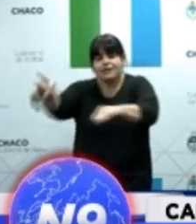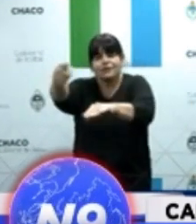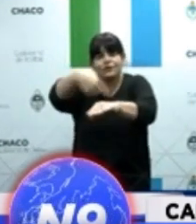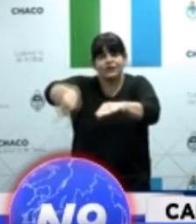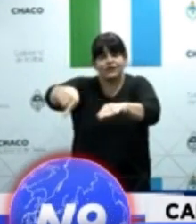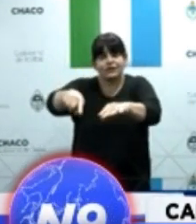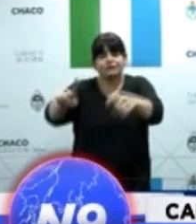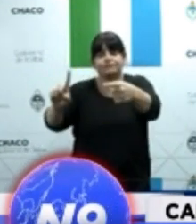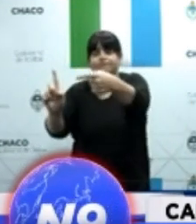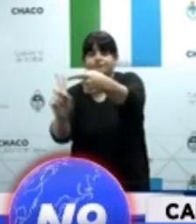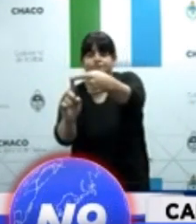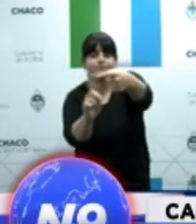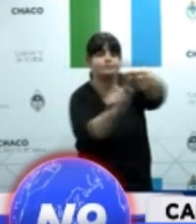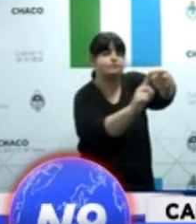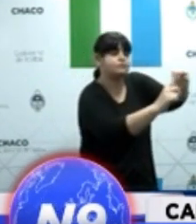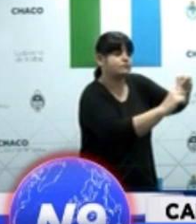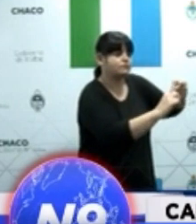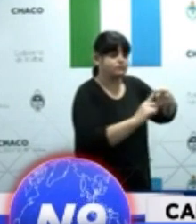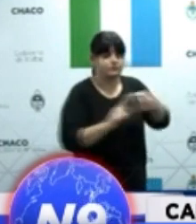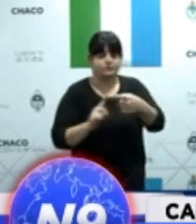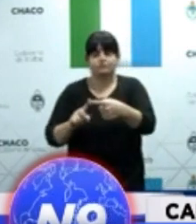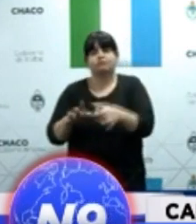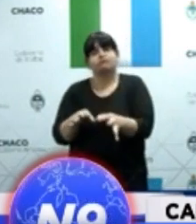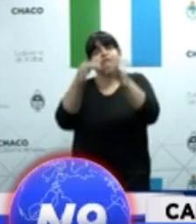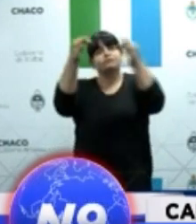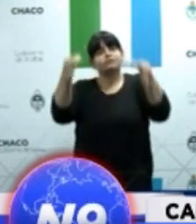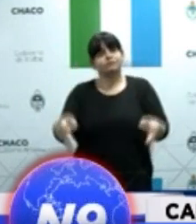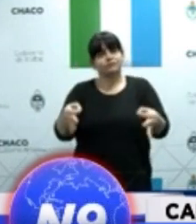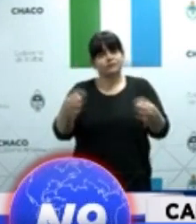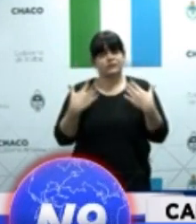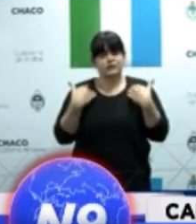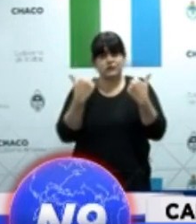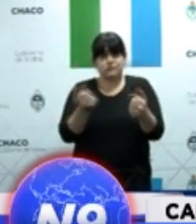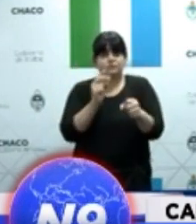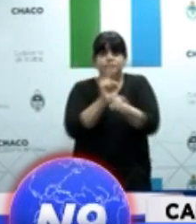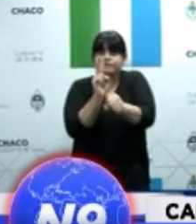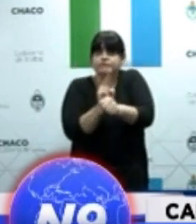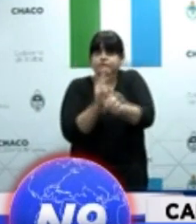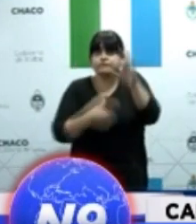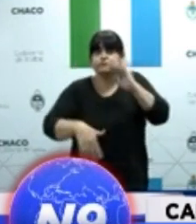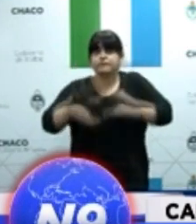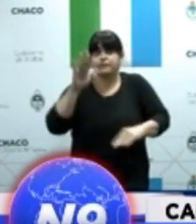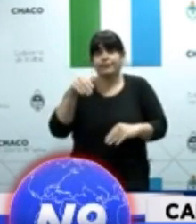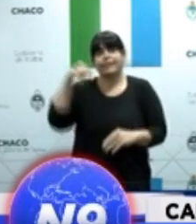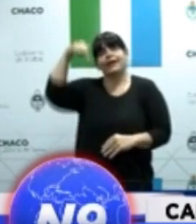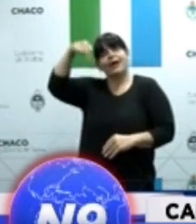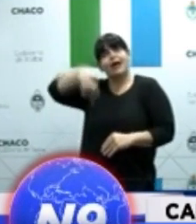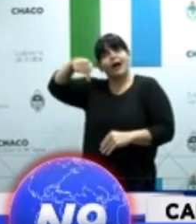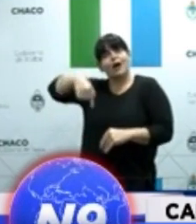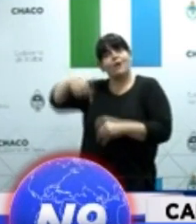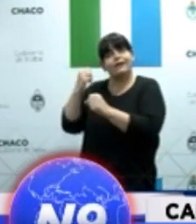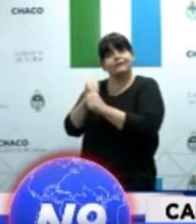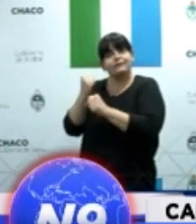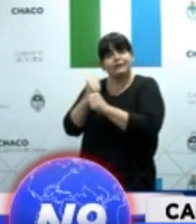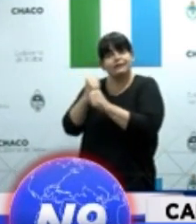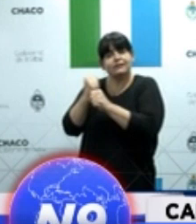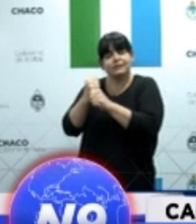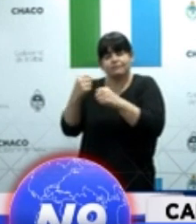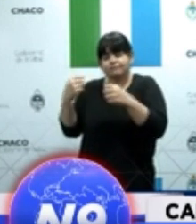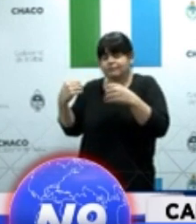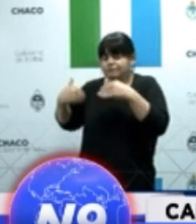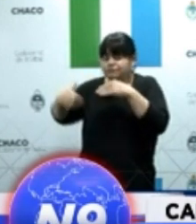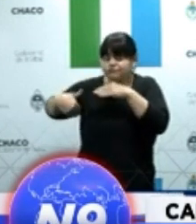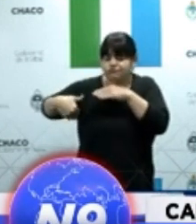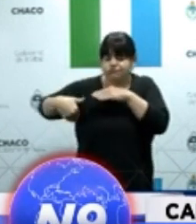esfuerzo. Y ahora estamos trabajando mucho también para lograr un mecanismo de financiamiento